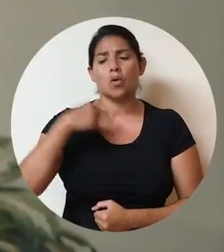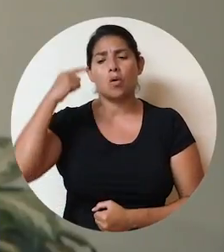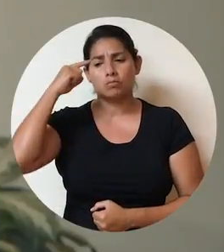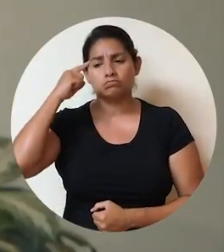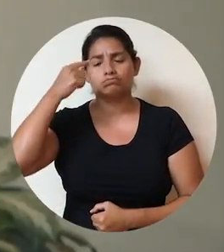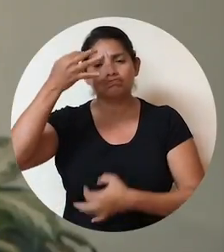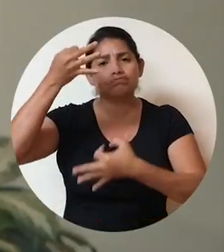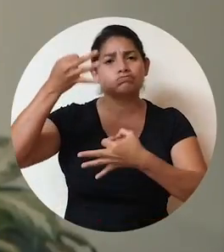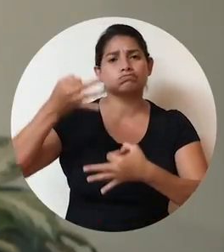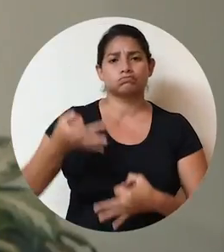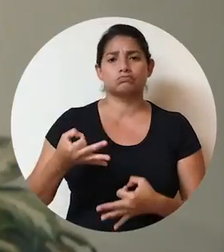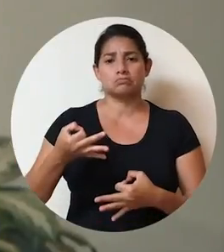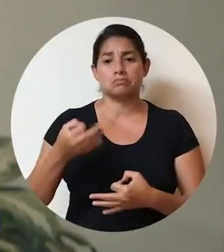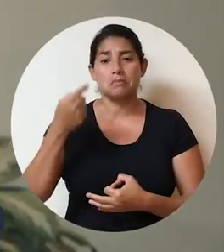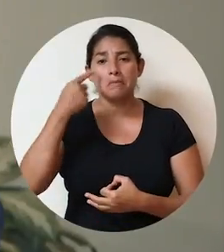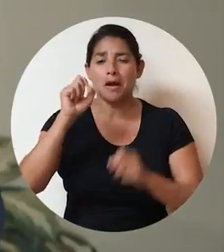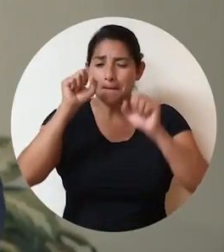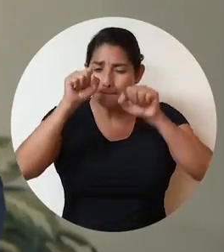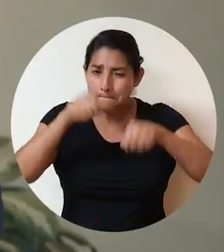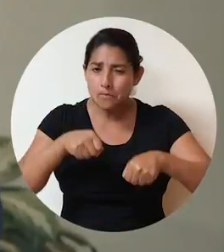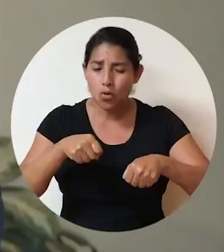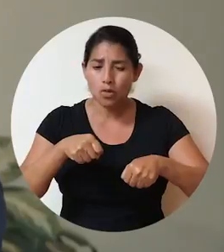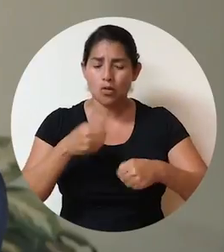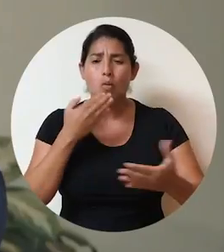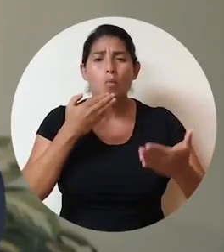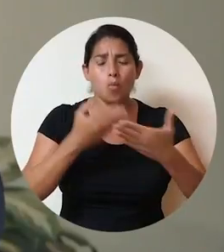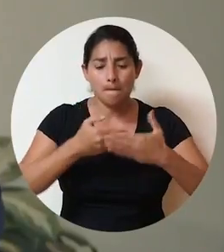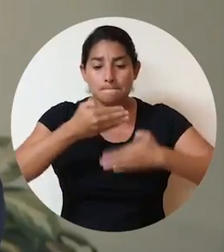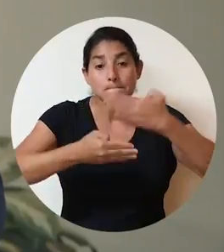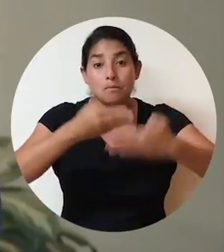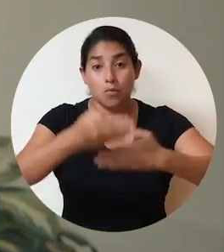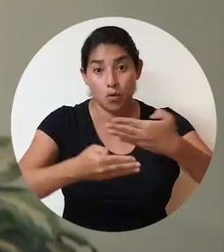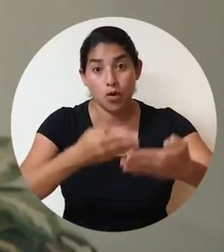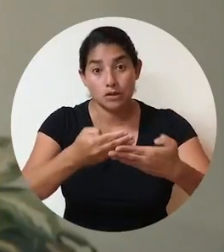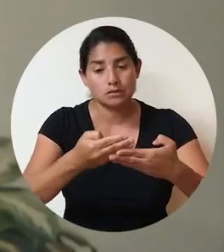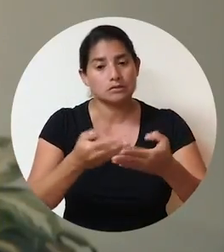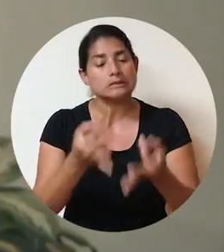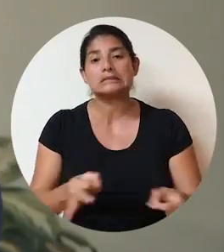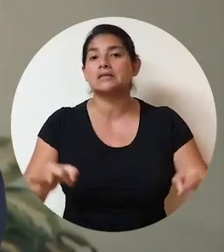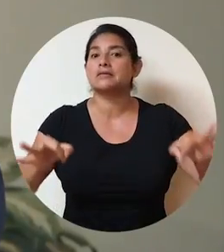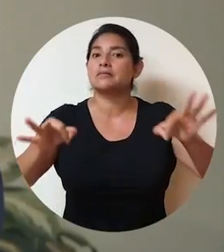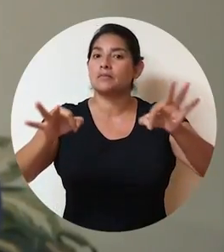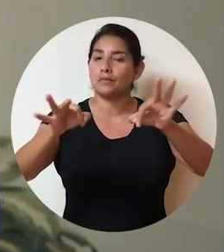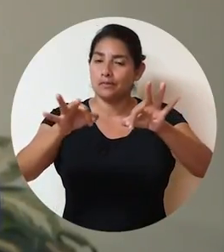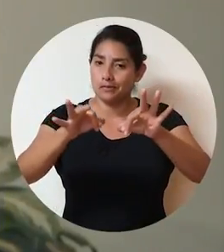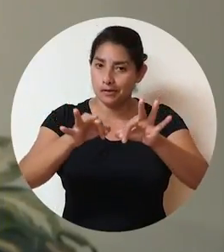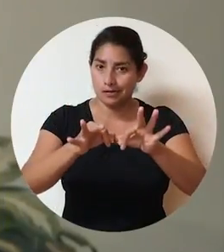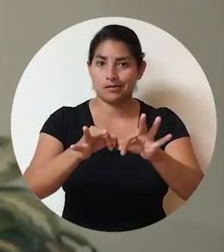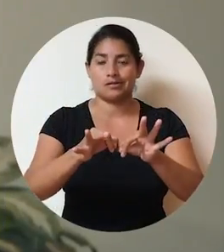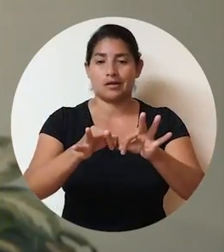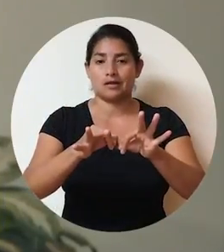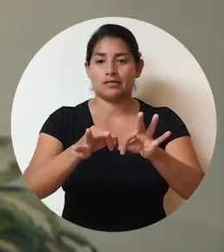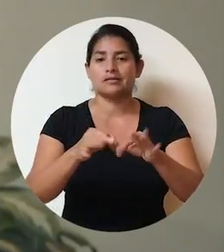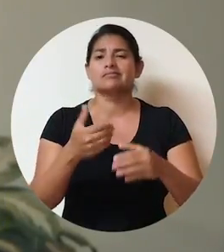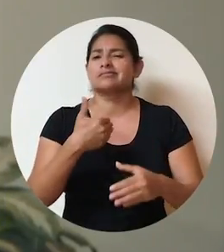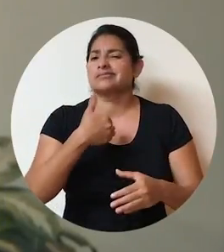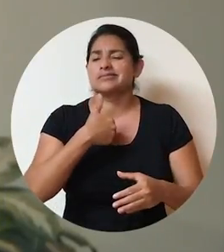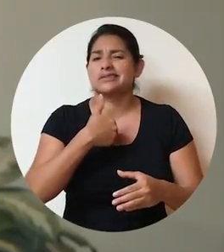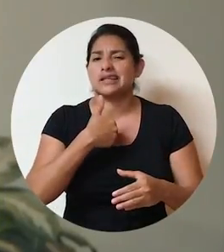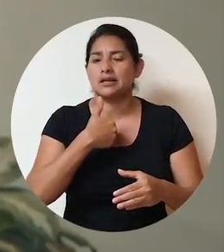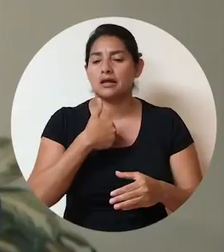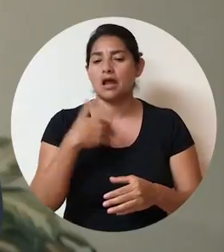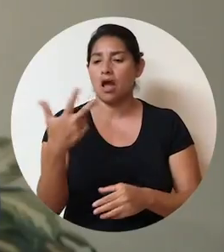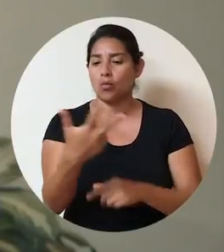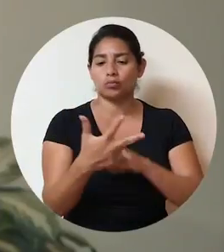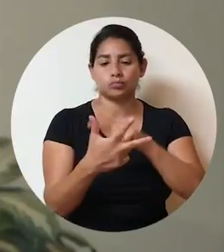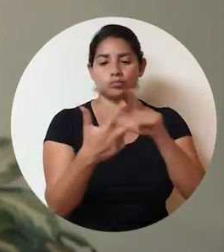Consideramos que para llevar a cabo un buen proceso es fundamental contar